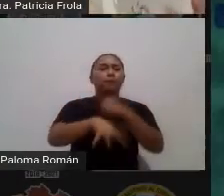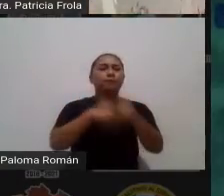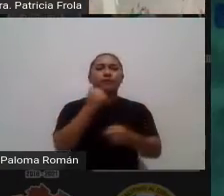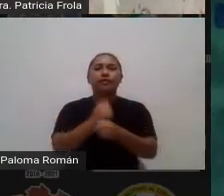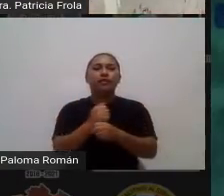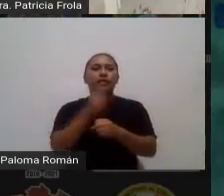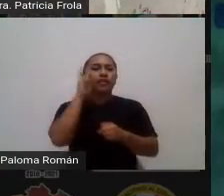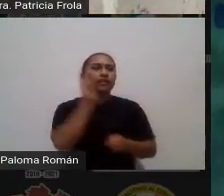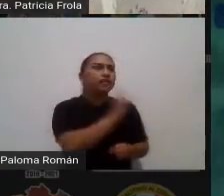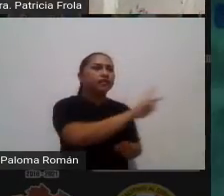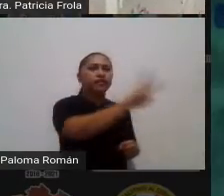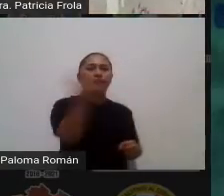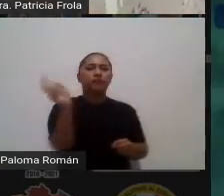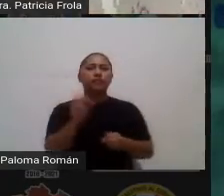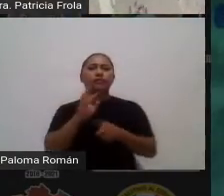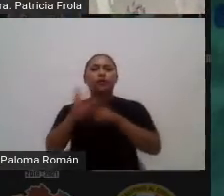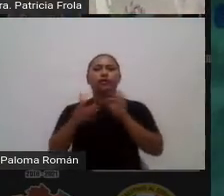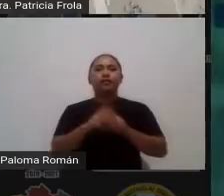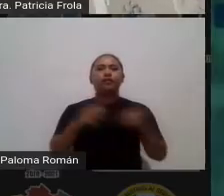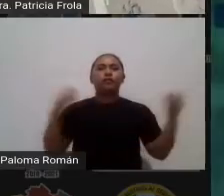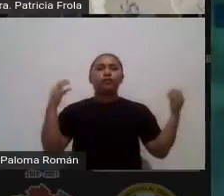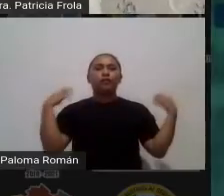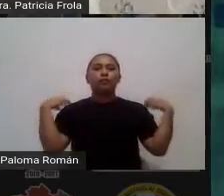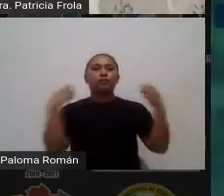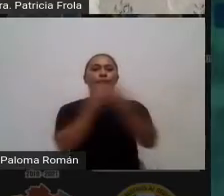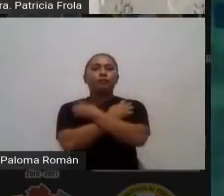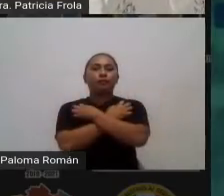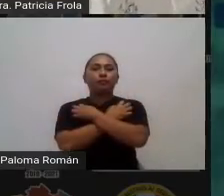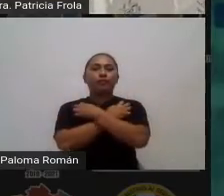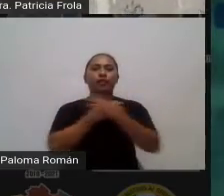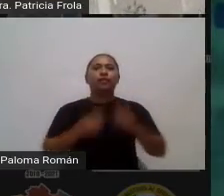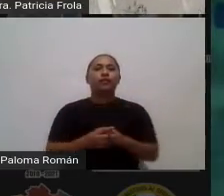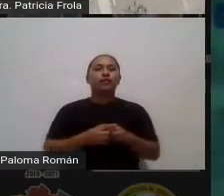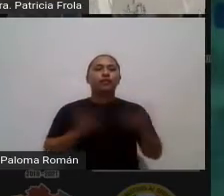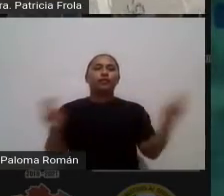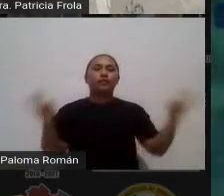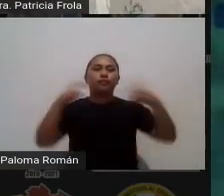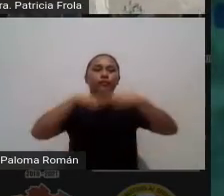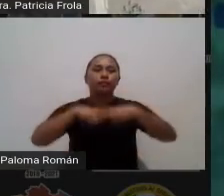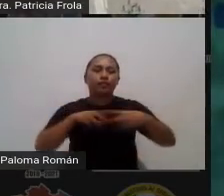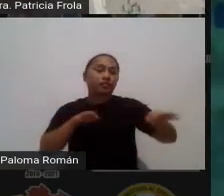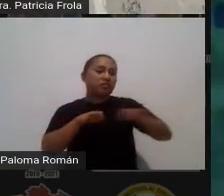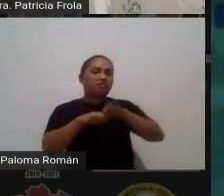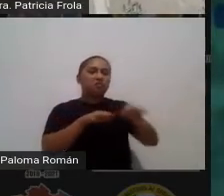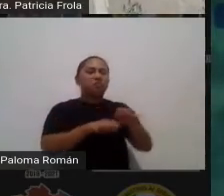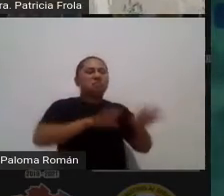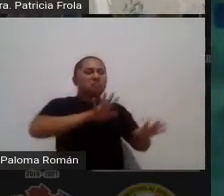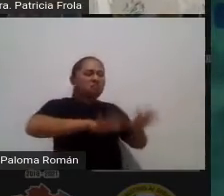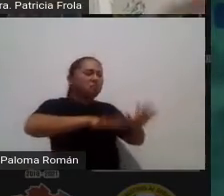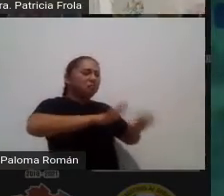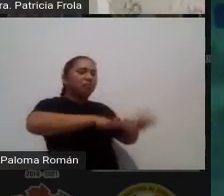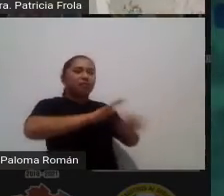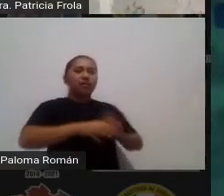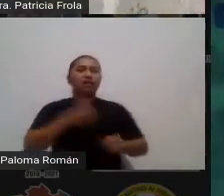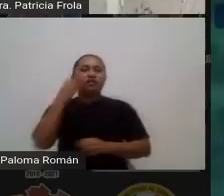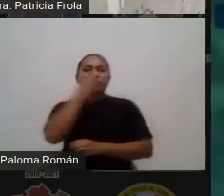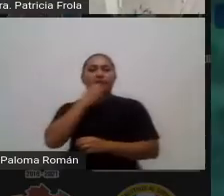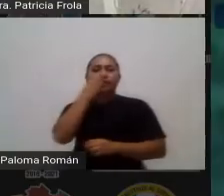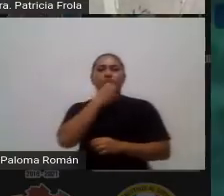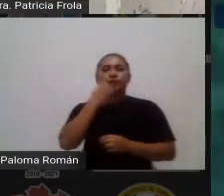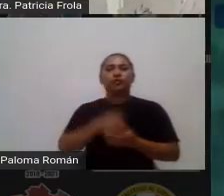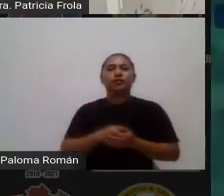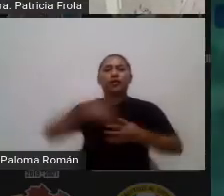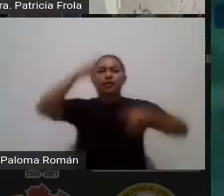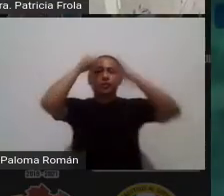los resultados de una reforma educativa y en la última reforma se acordó que se trabajaría en algunas escuelas que así lo decidieran el